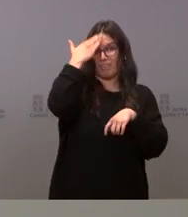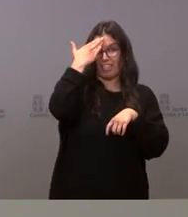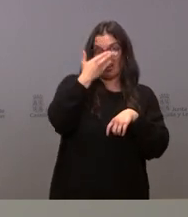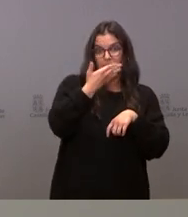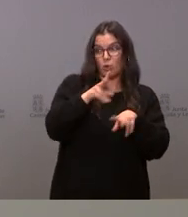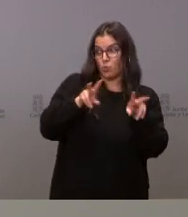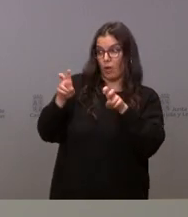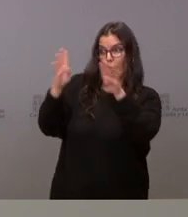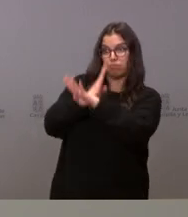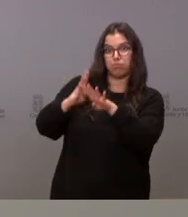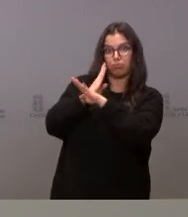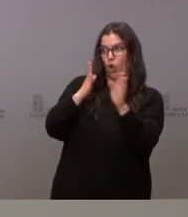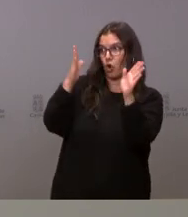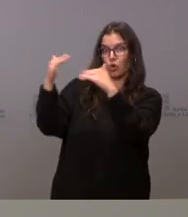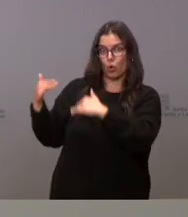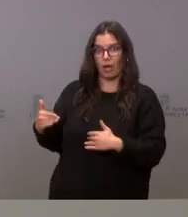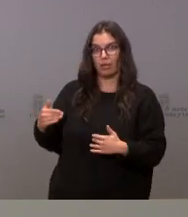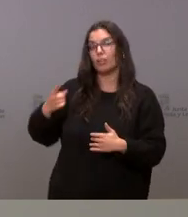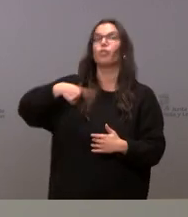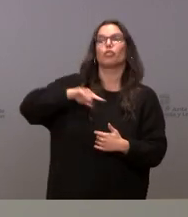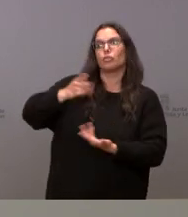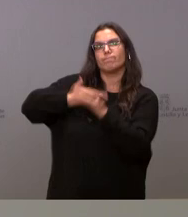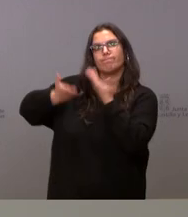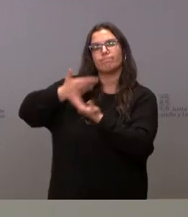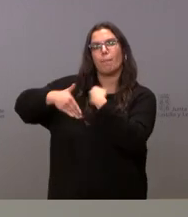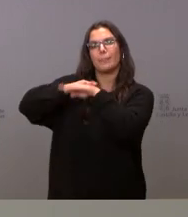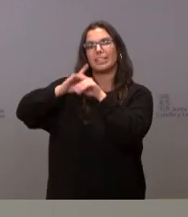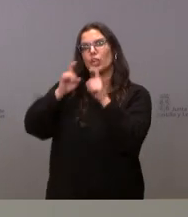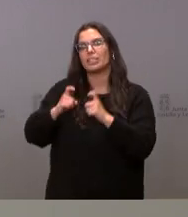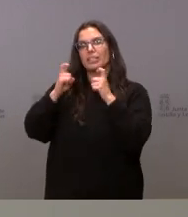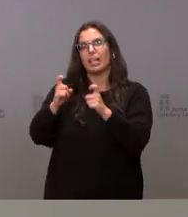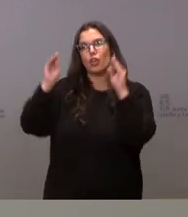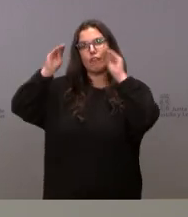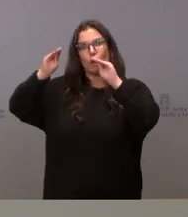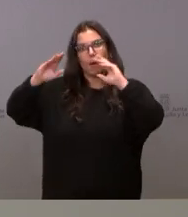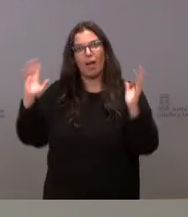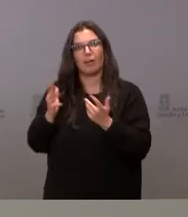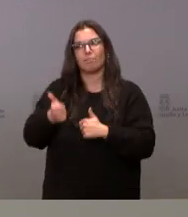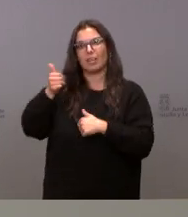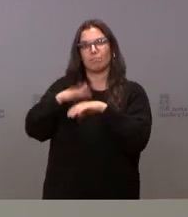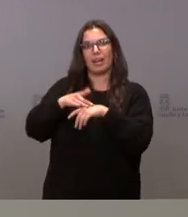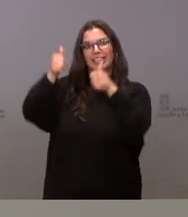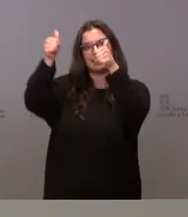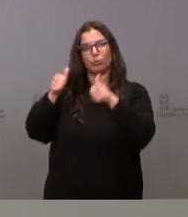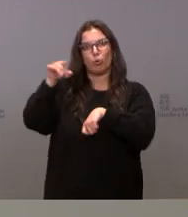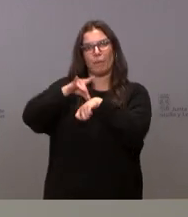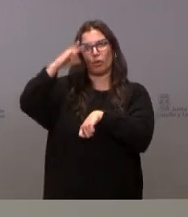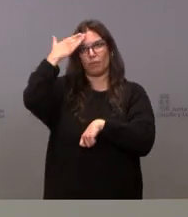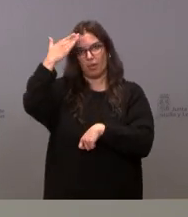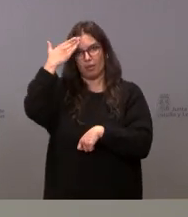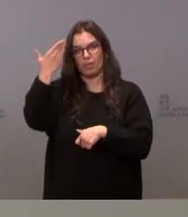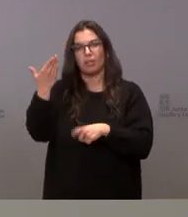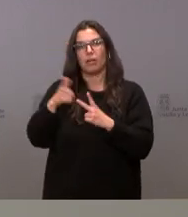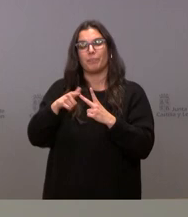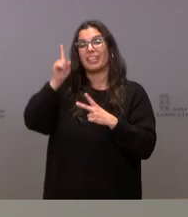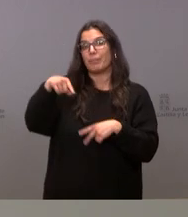Estamos intentando con el Ministerio incrementar el número de personas que se formen como médicos de familia hemos subido ya un 40